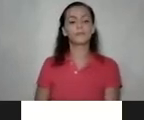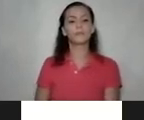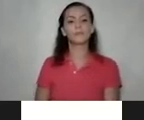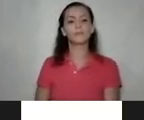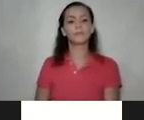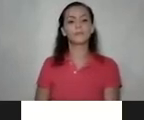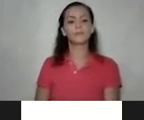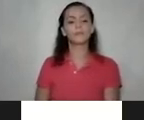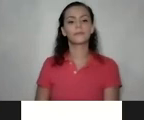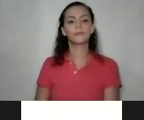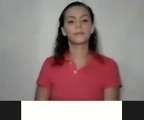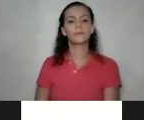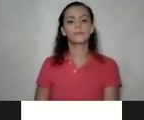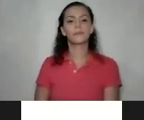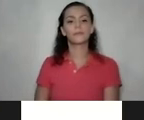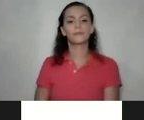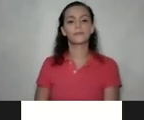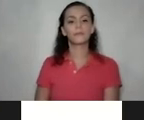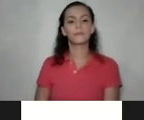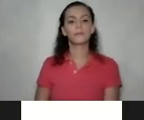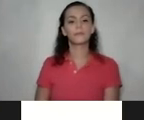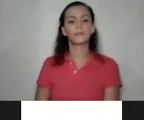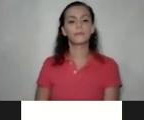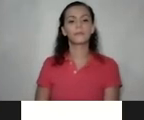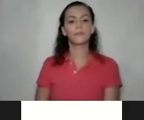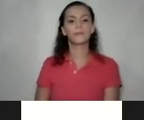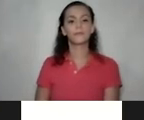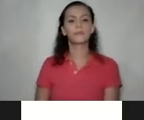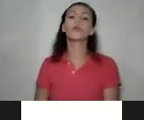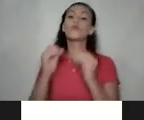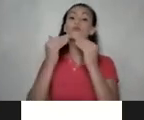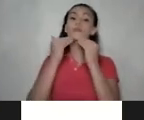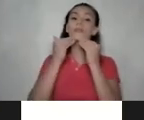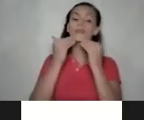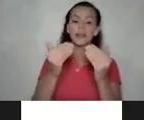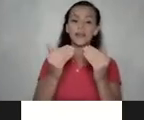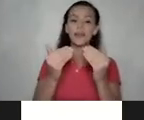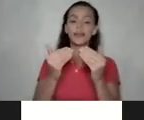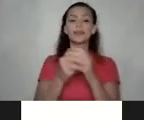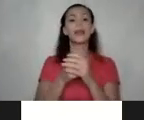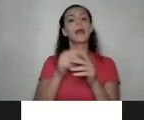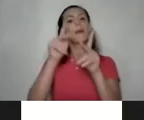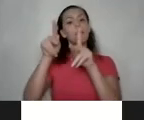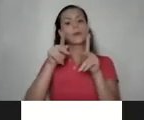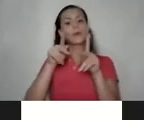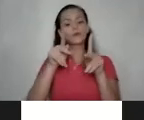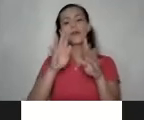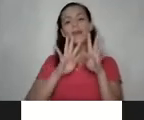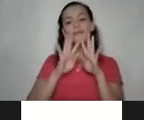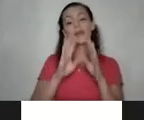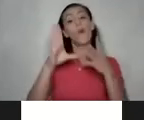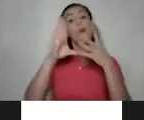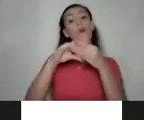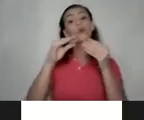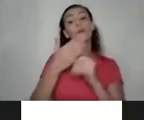Muy bien muchas gracias muchas gracias a Natalia y a Fernando les contamos que en